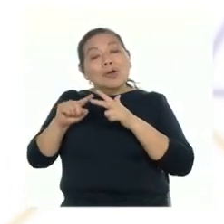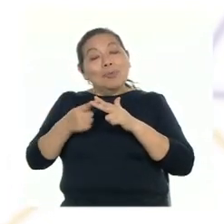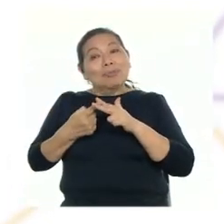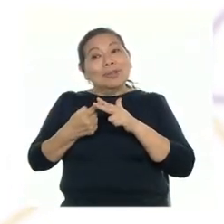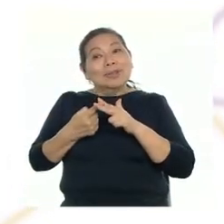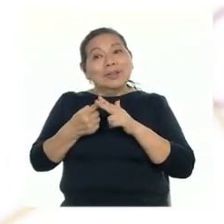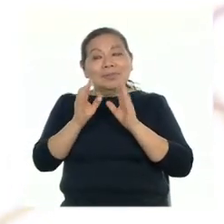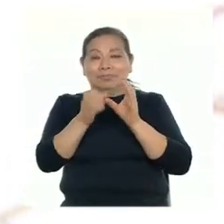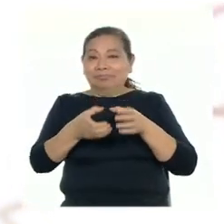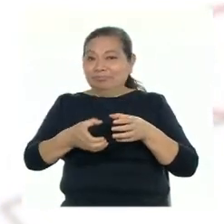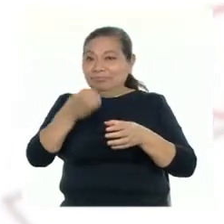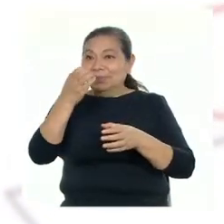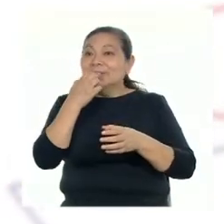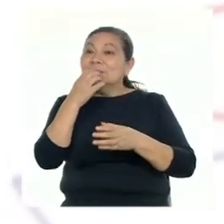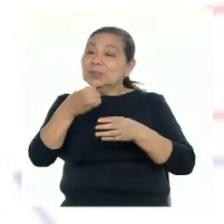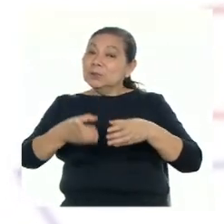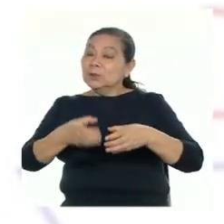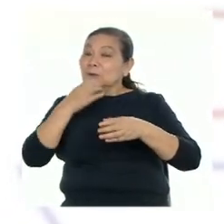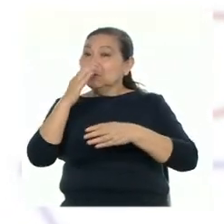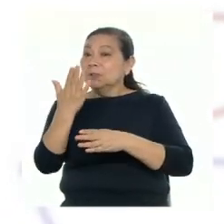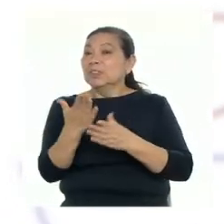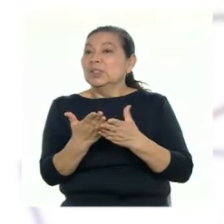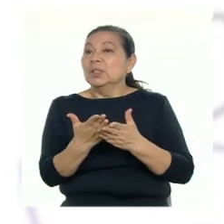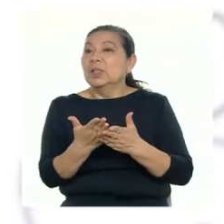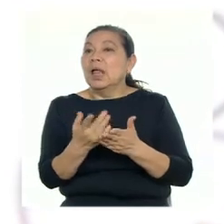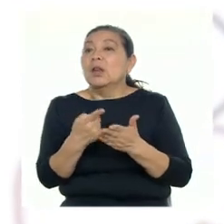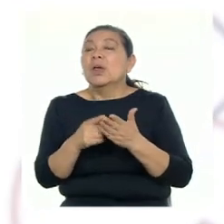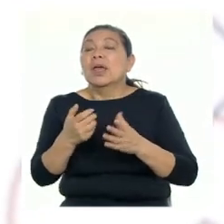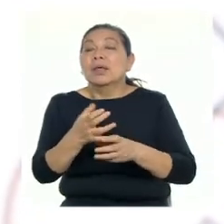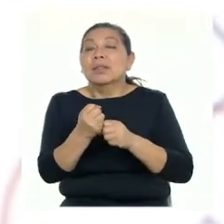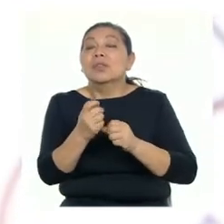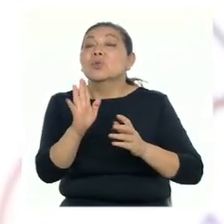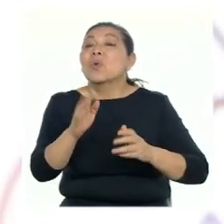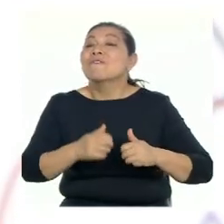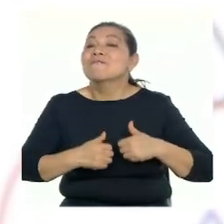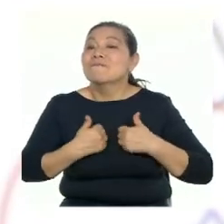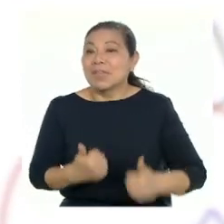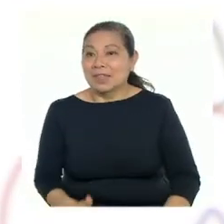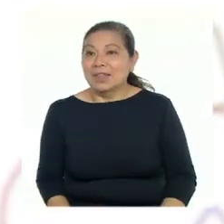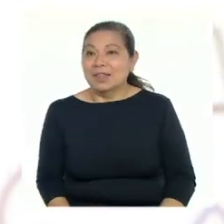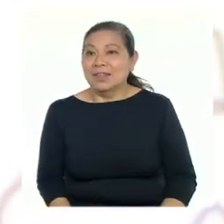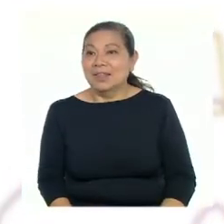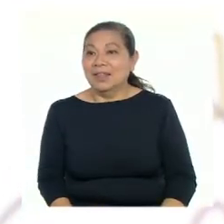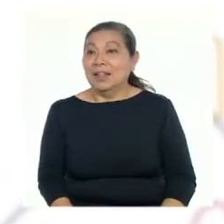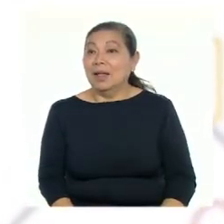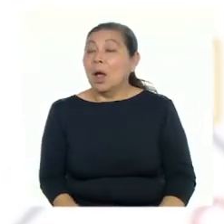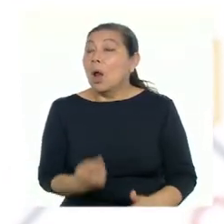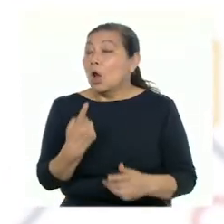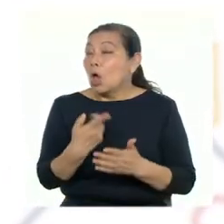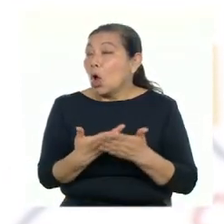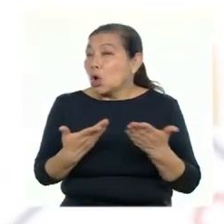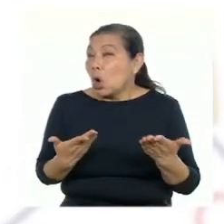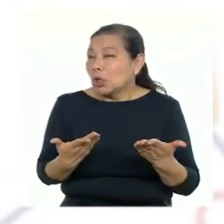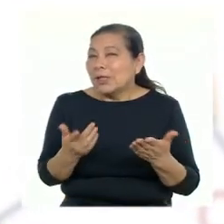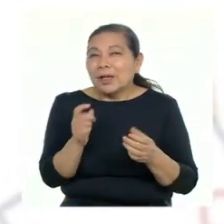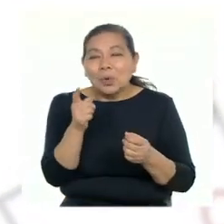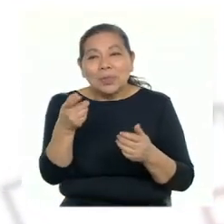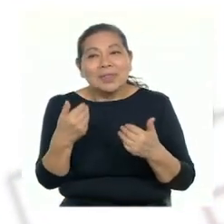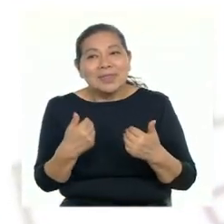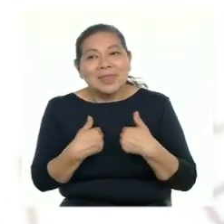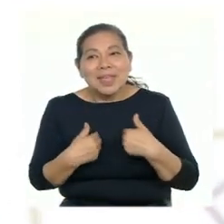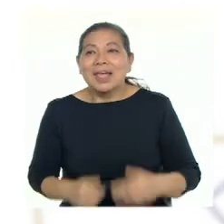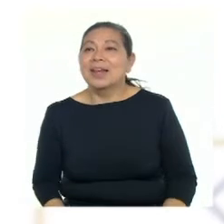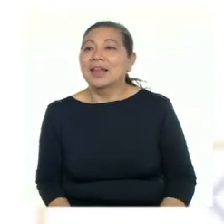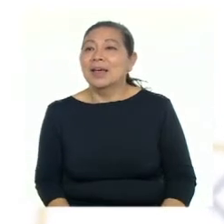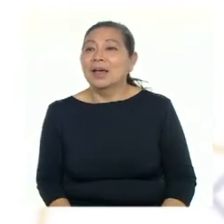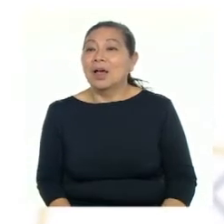En el tallo, sobre aquello que las y los sostienen la vida. El apoyo incondicional con el que cuentan.